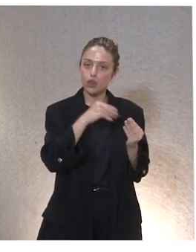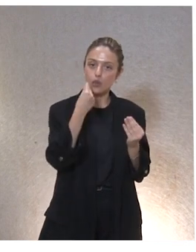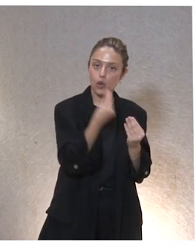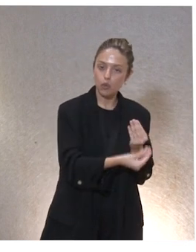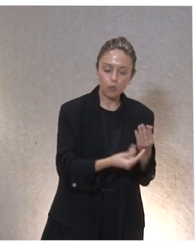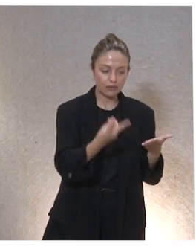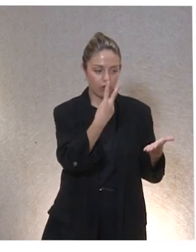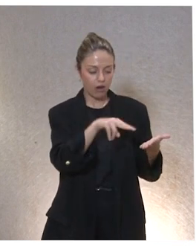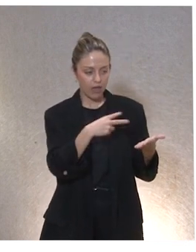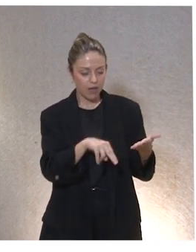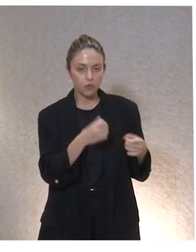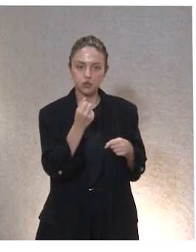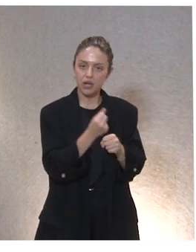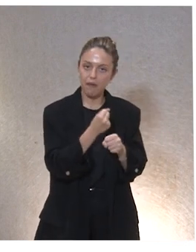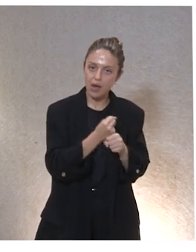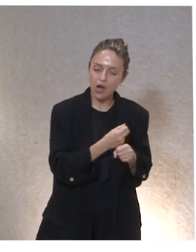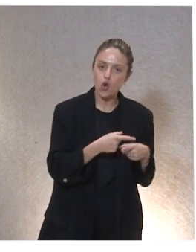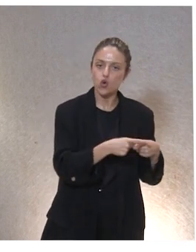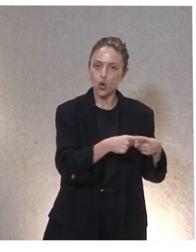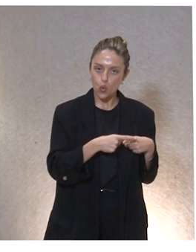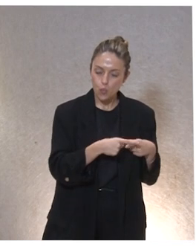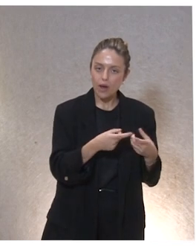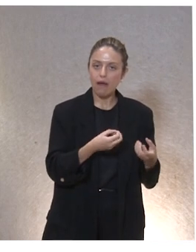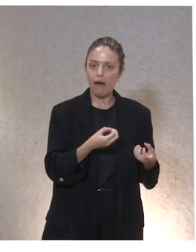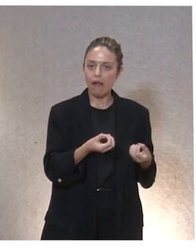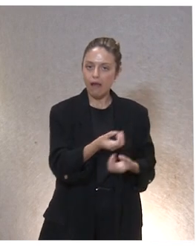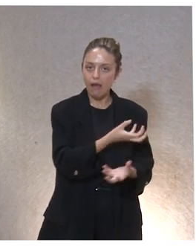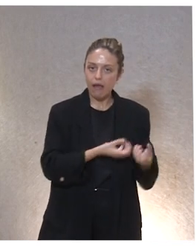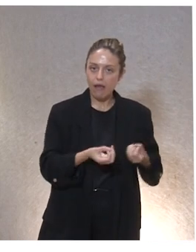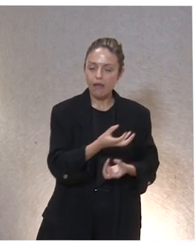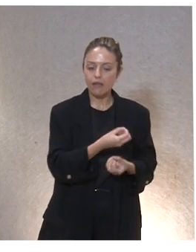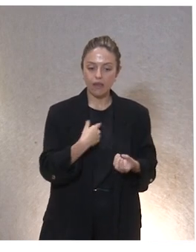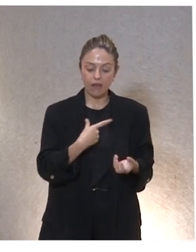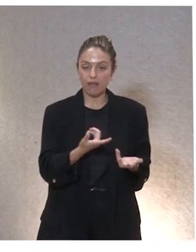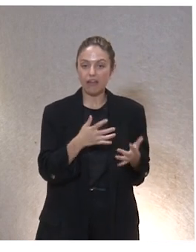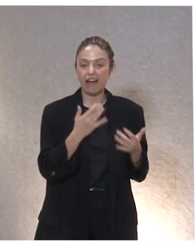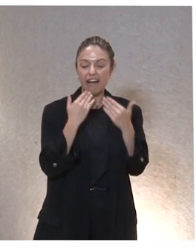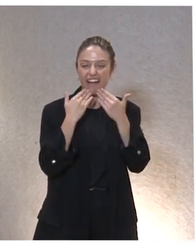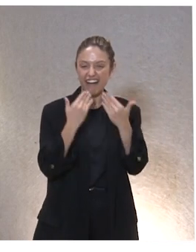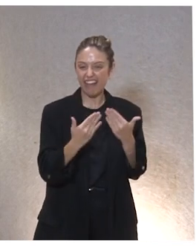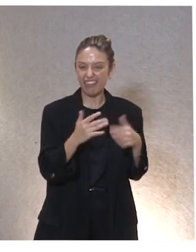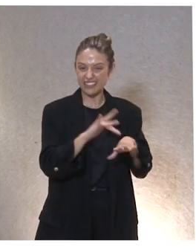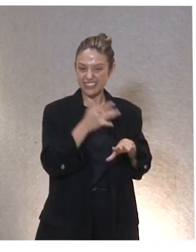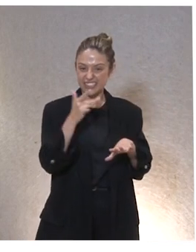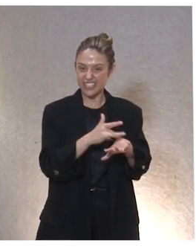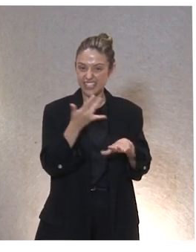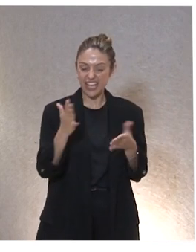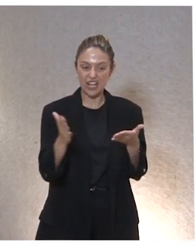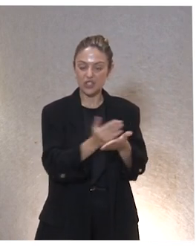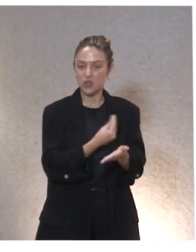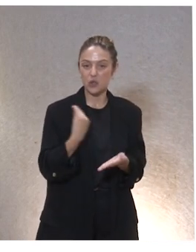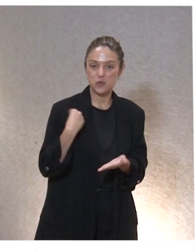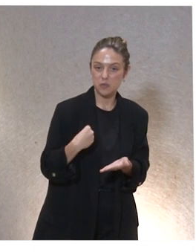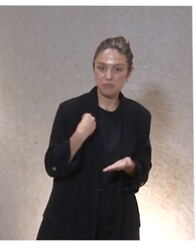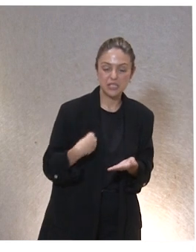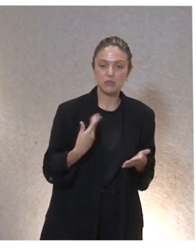que leemos, los trabajos que hacemos, pues eso es lo bueno que tiene toda la informática y la digitalización, que por lo menos todos leemos lo mismo sin